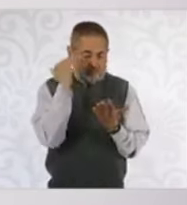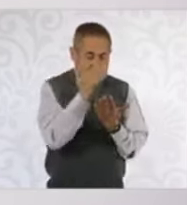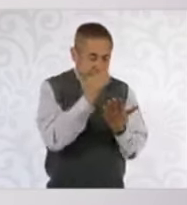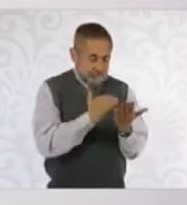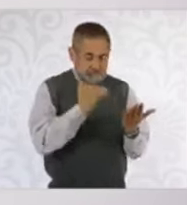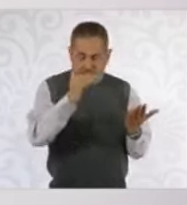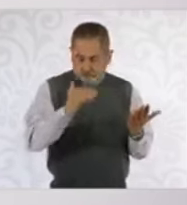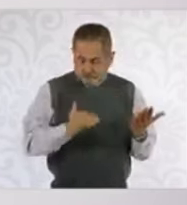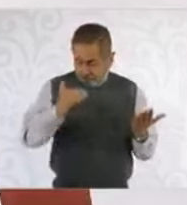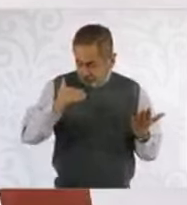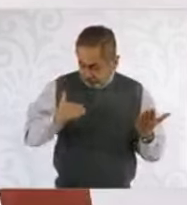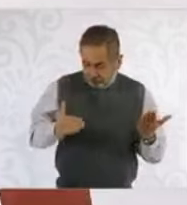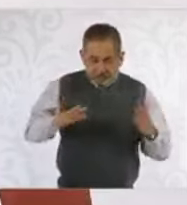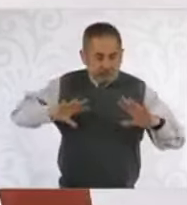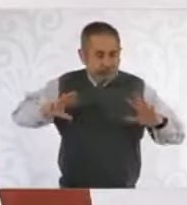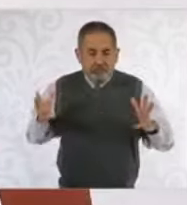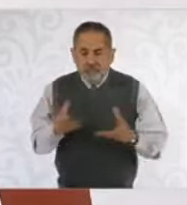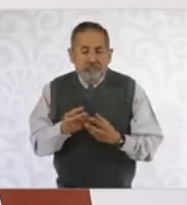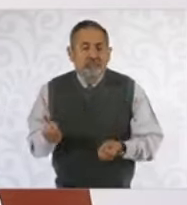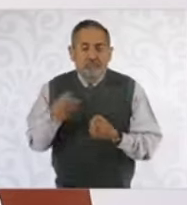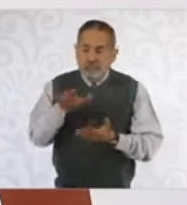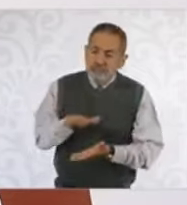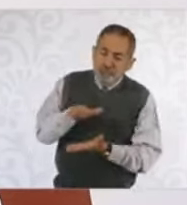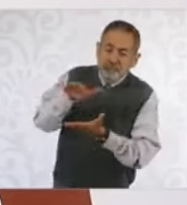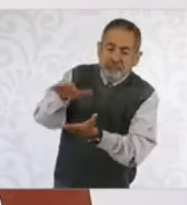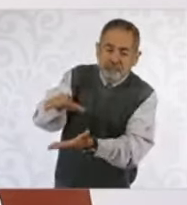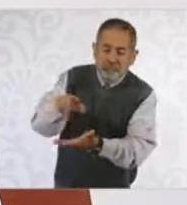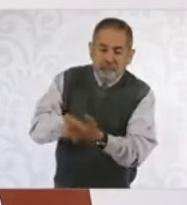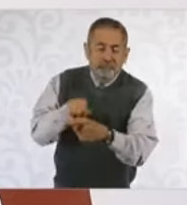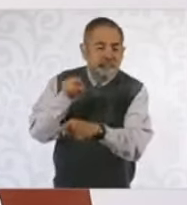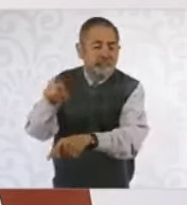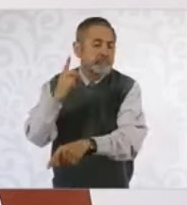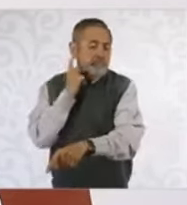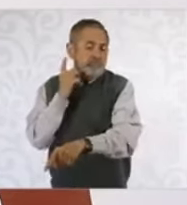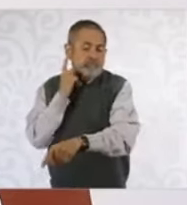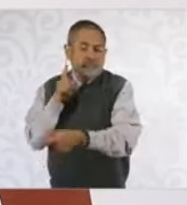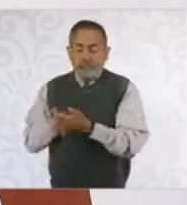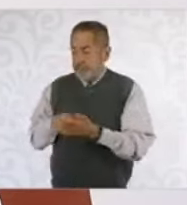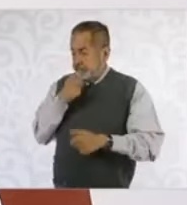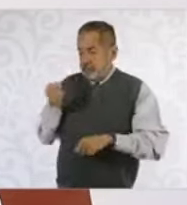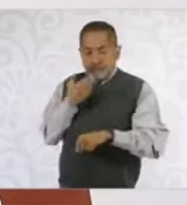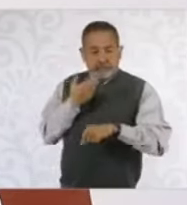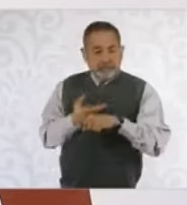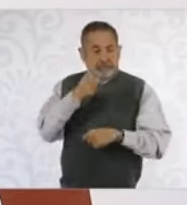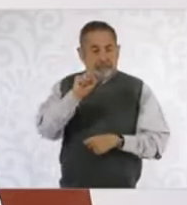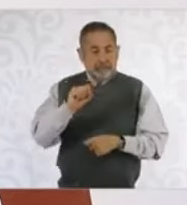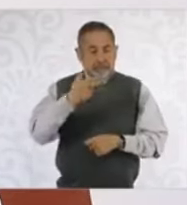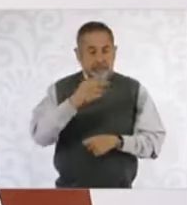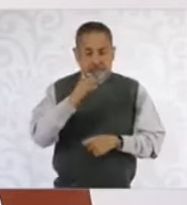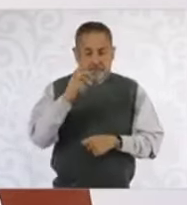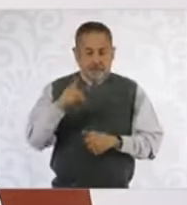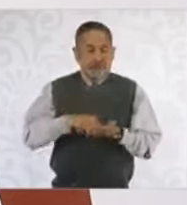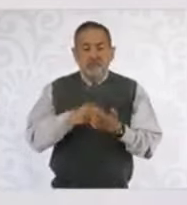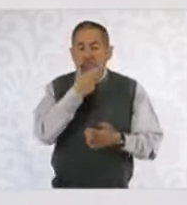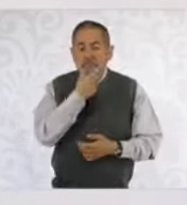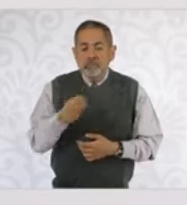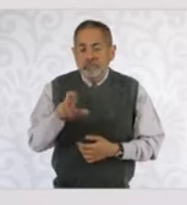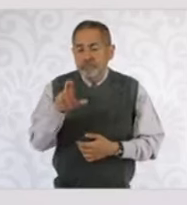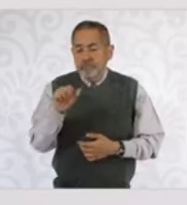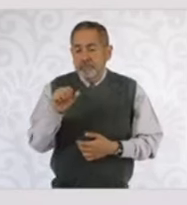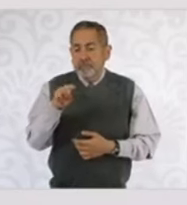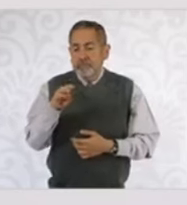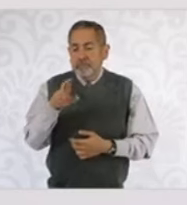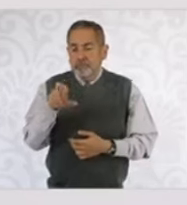presentarlo el secretario Rogelio Ramírez de la O. Es un paquete muy sólido, vienen